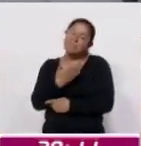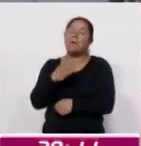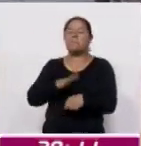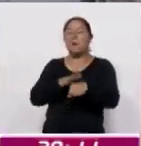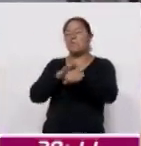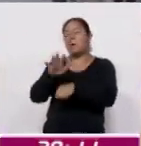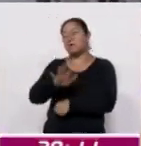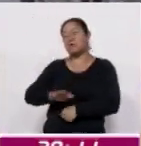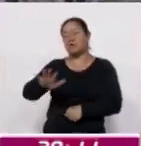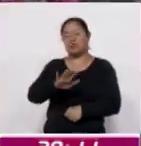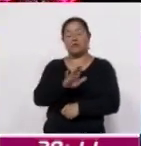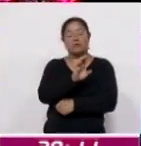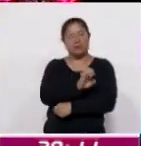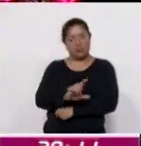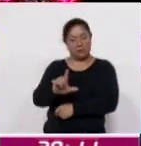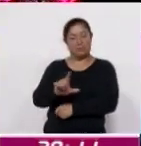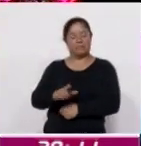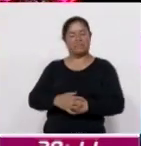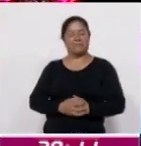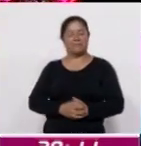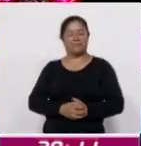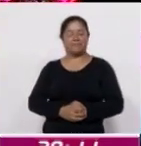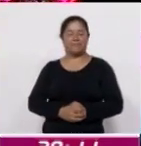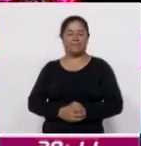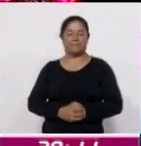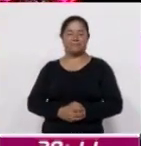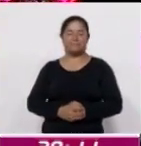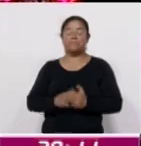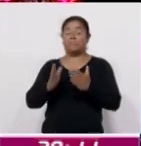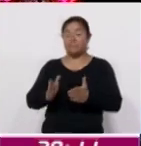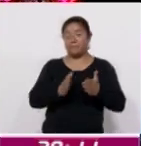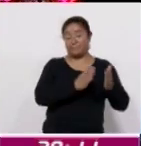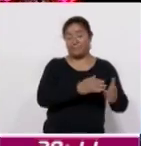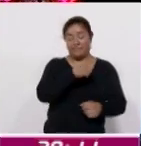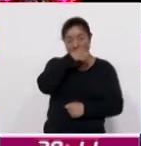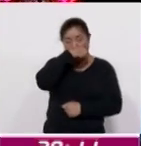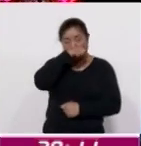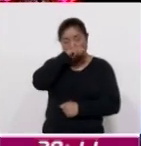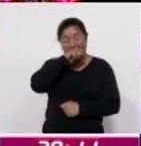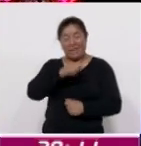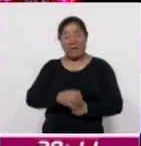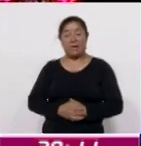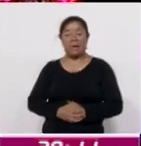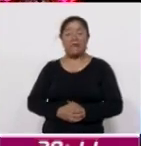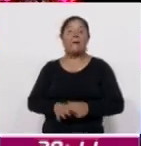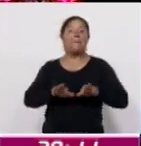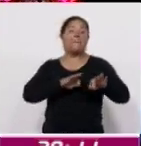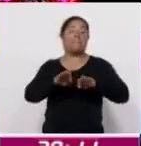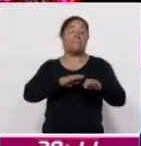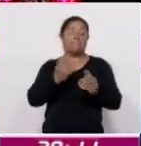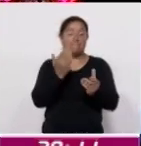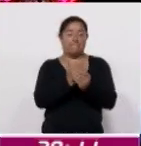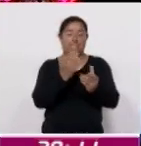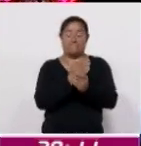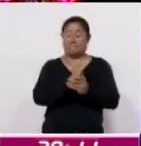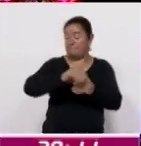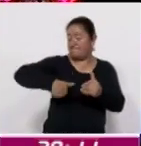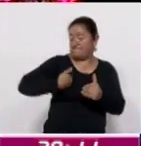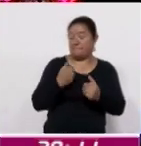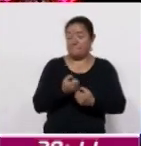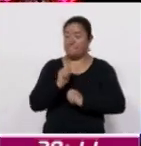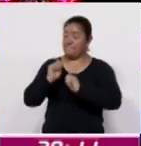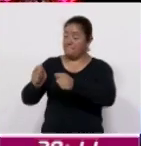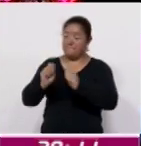Corazín Noticias, Edith López. Y en otros temas, los trabajos de entrega a recepción de la 64ta